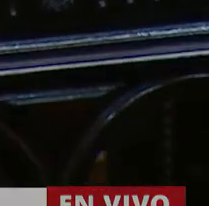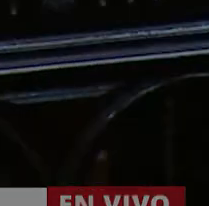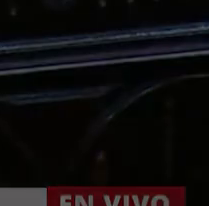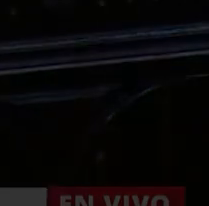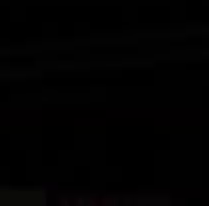Rego.